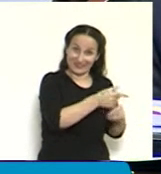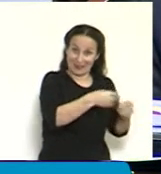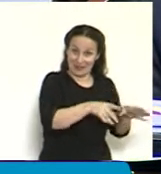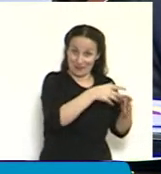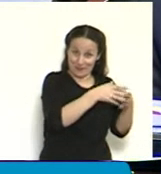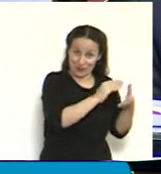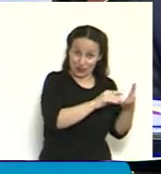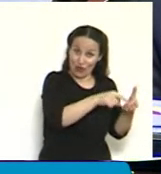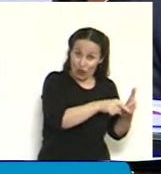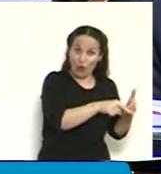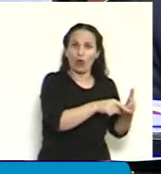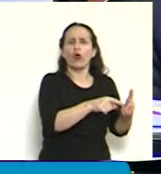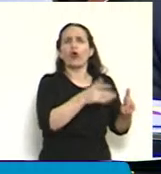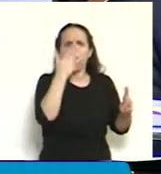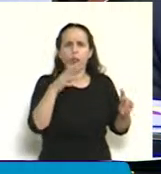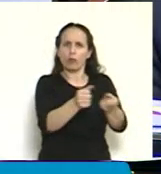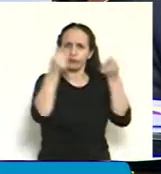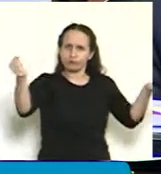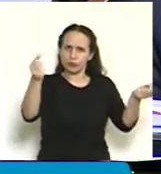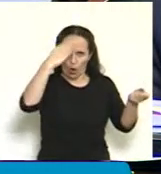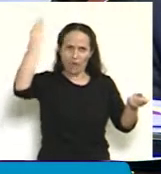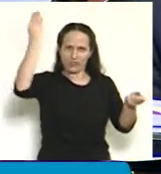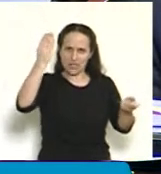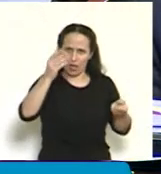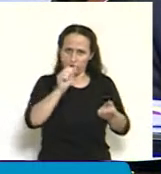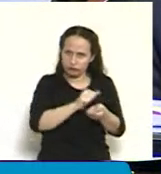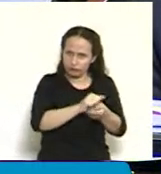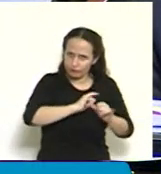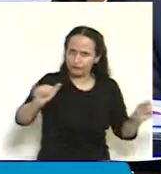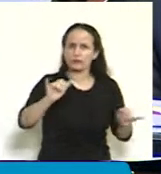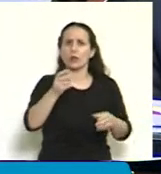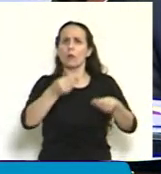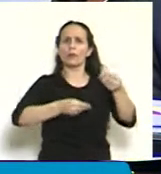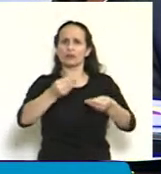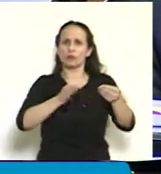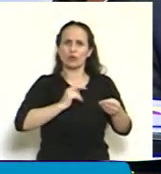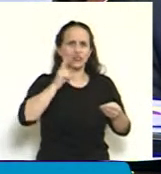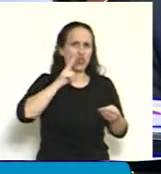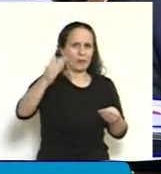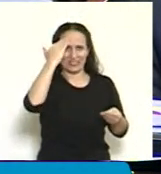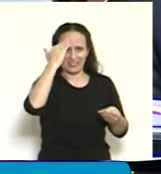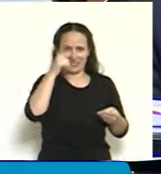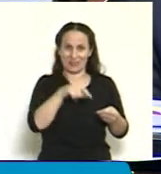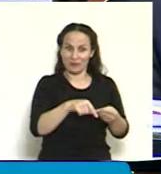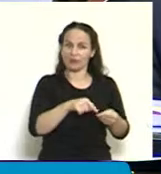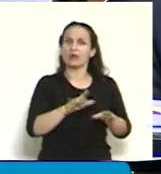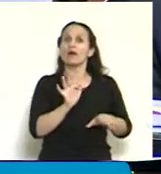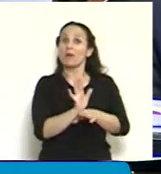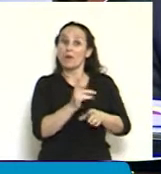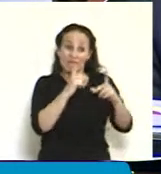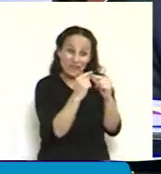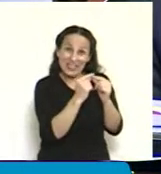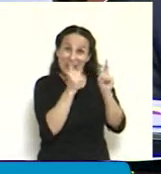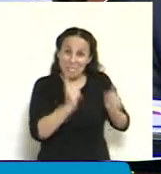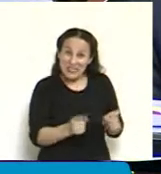y se promulgó en el boletín oficial el presupuesto para el año 2015. Es decir, que el mismo día de